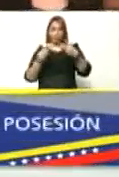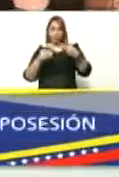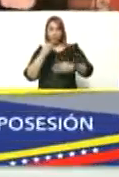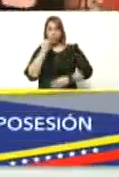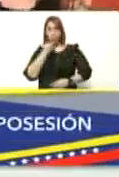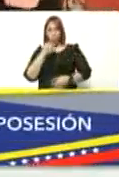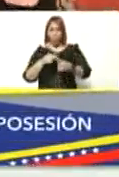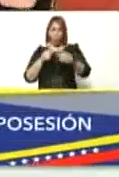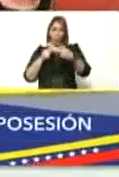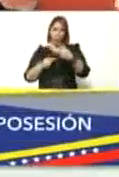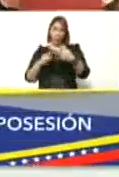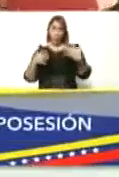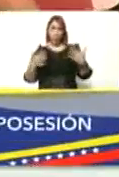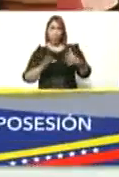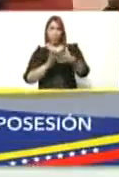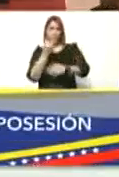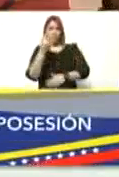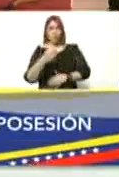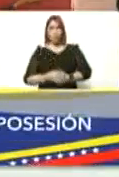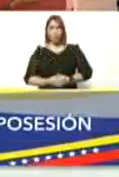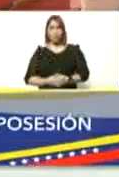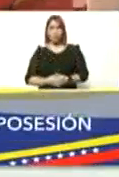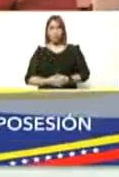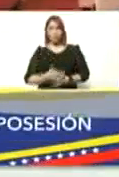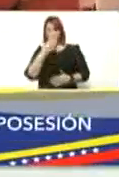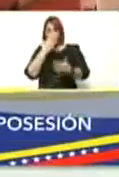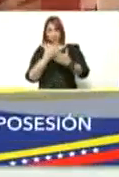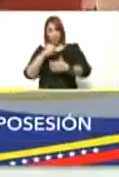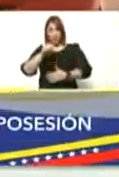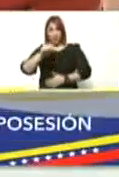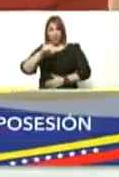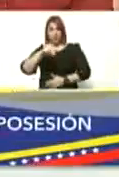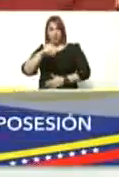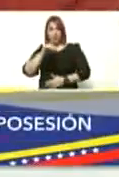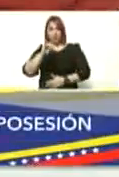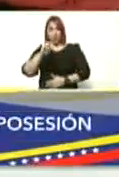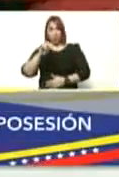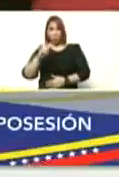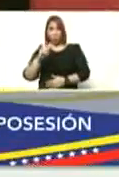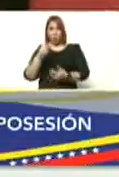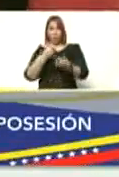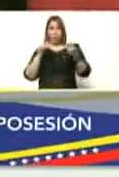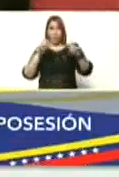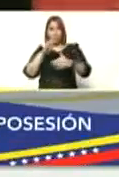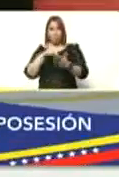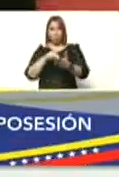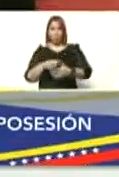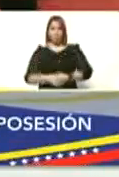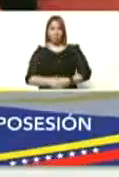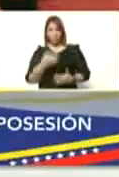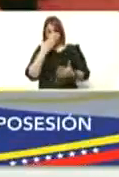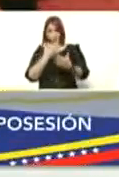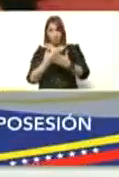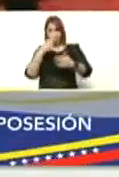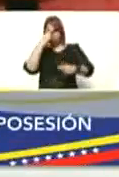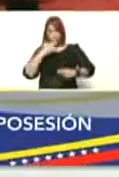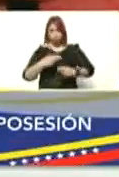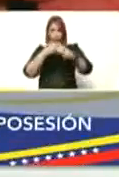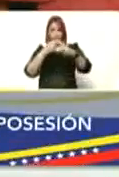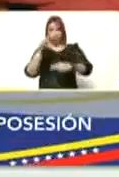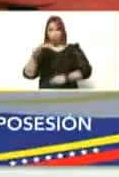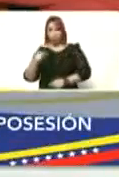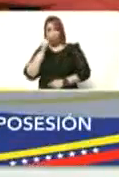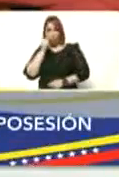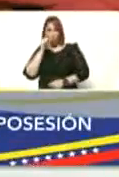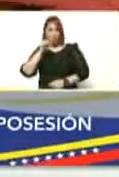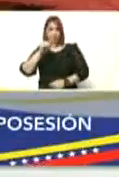cuando fundaron el Frente Sandinista de Liberación Nacional frente en homenaje a Augusto